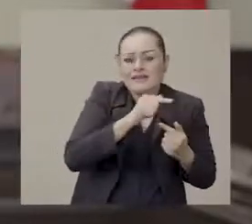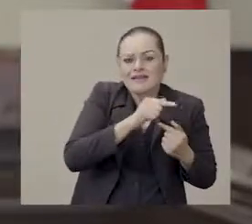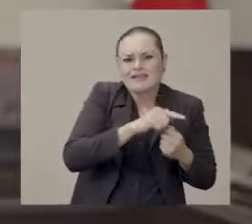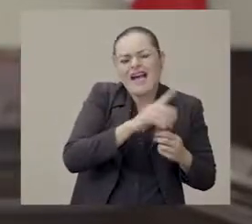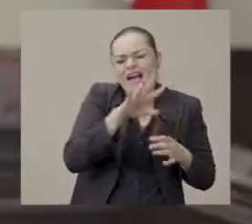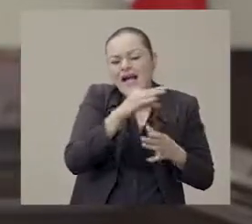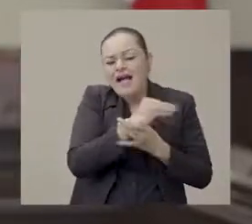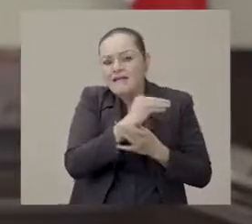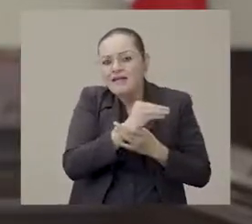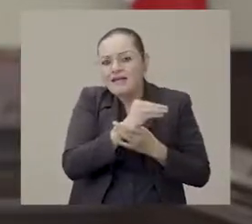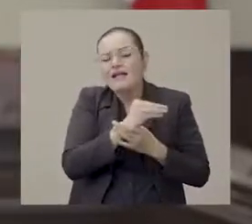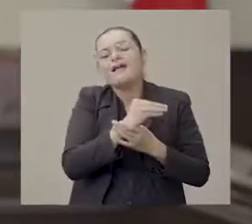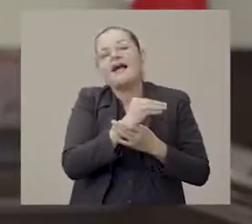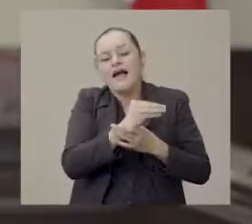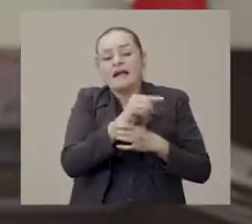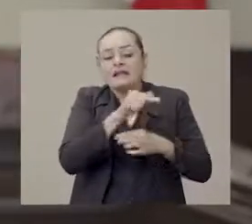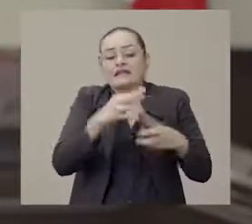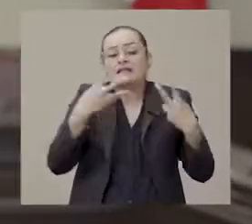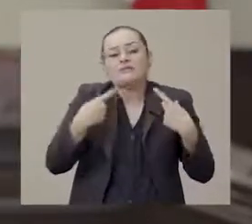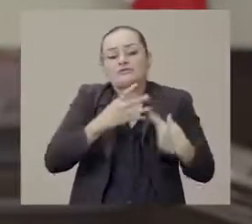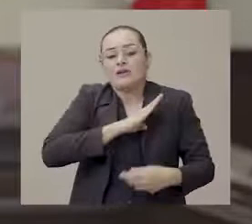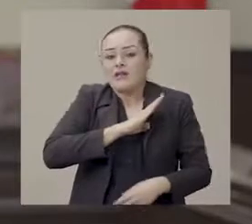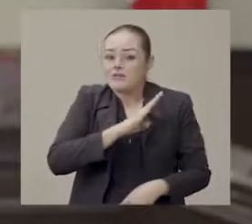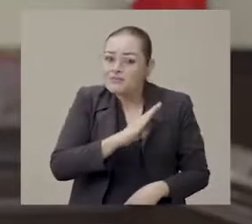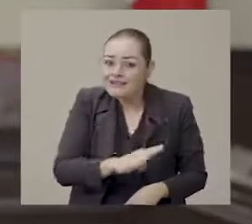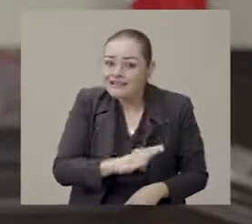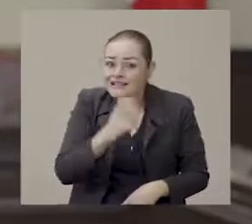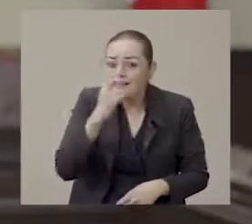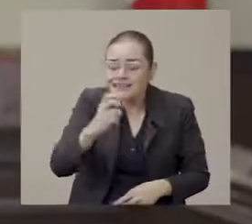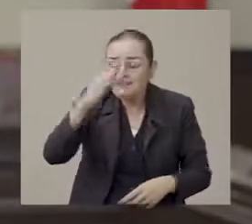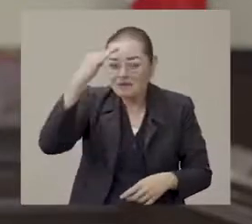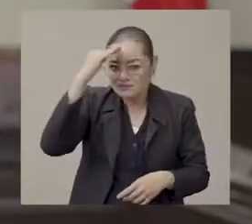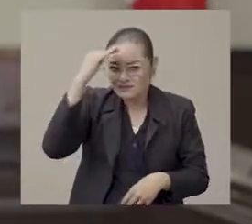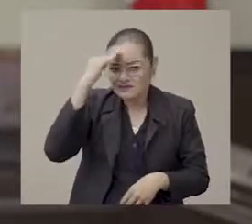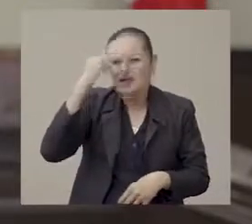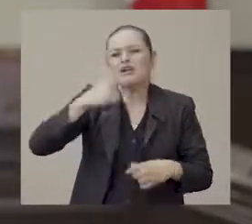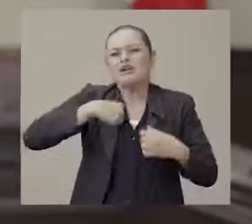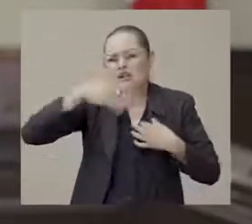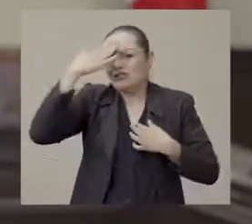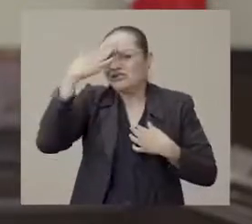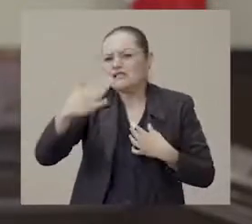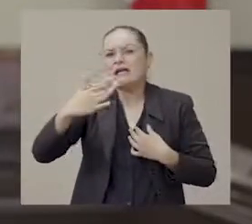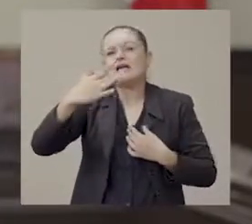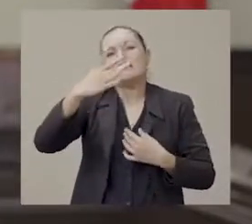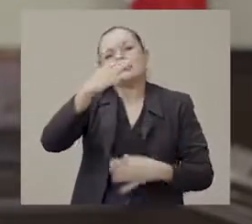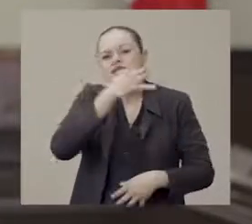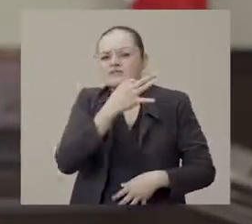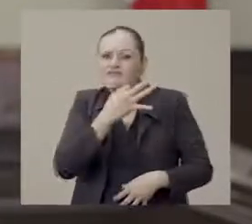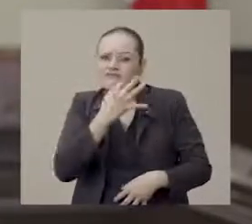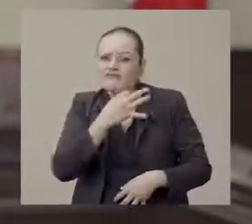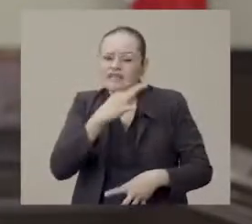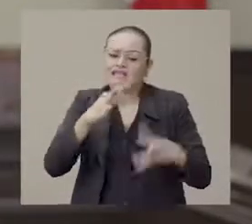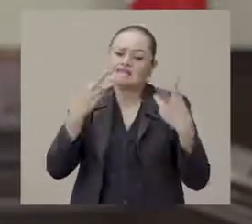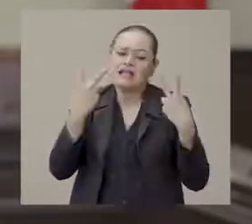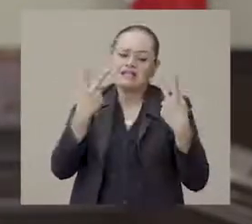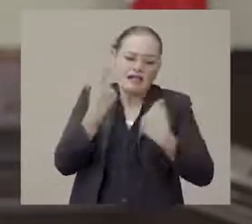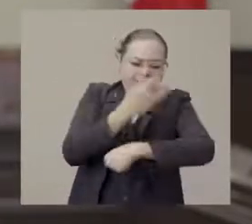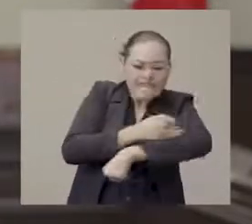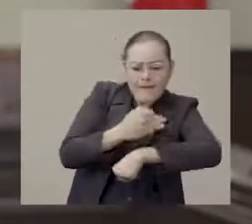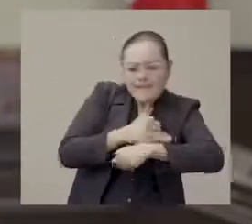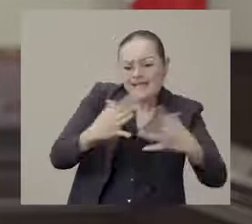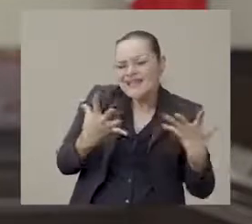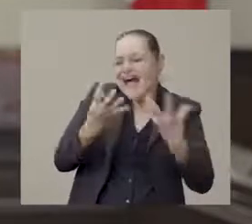Eso debemos pensar antes de reunirnos. Sé que son fechas familiares de reencuentro, de felicidad,